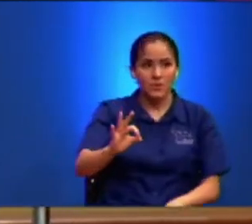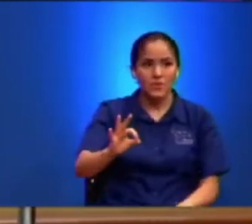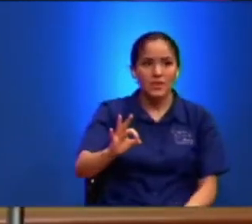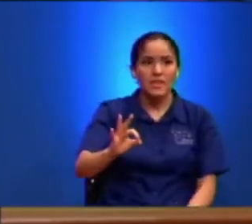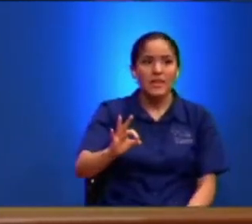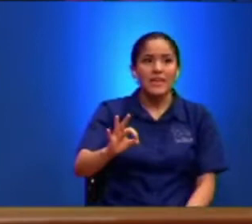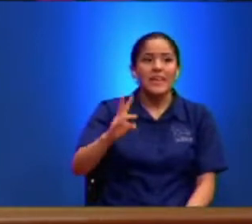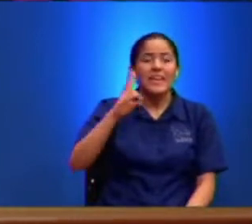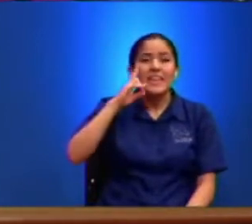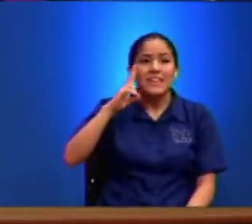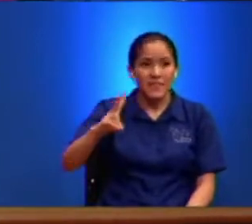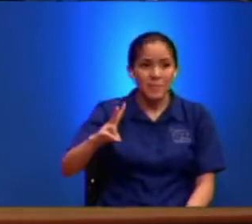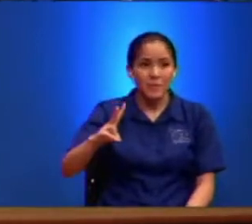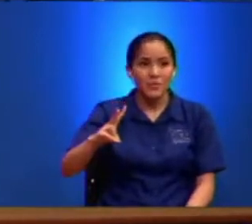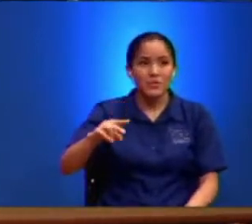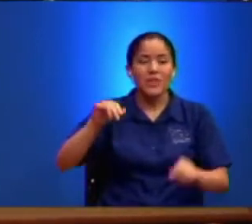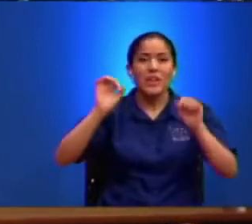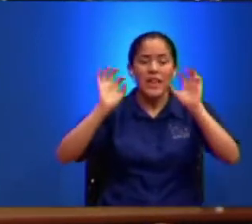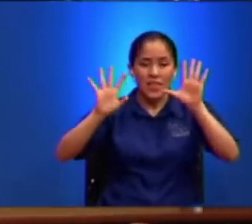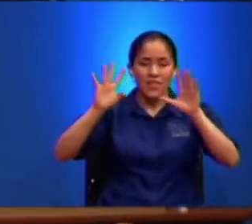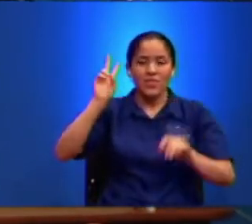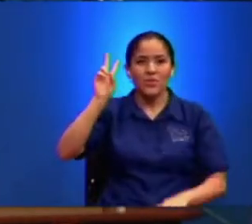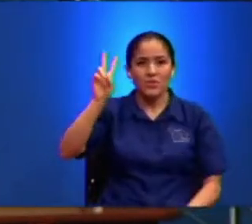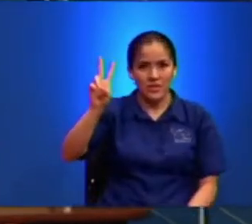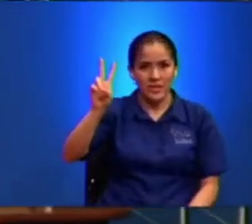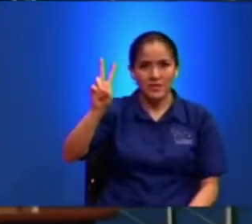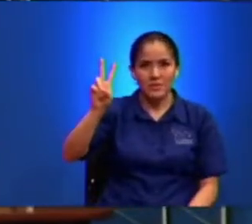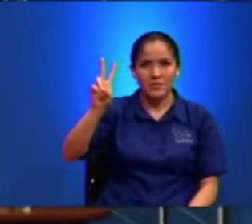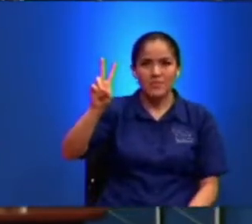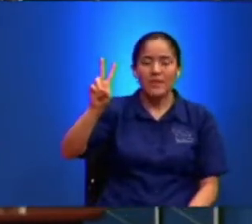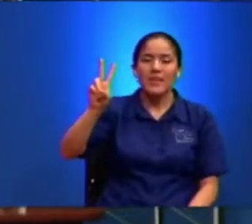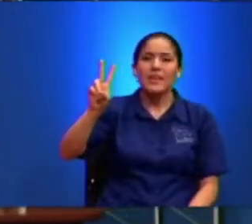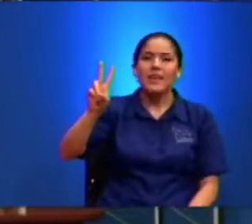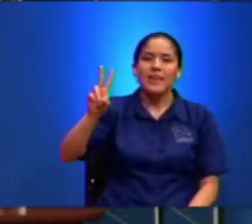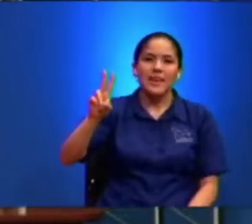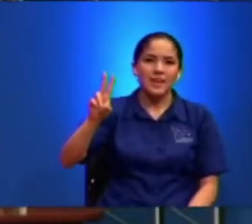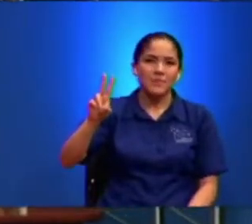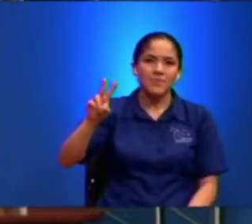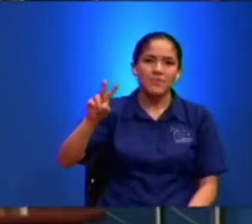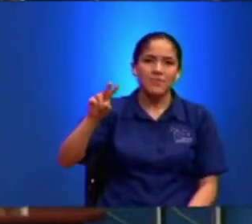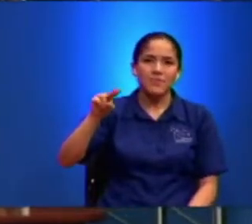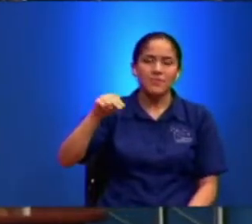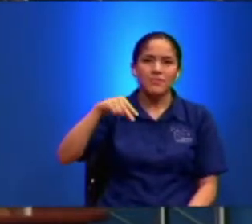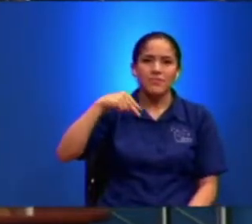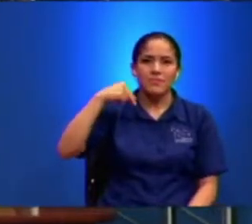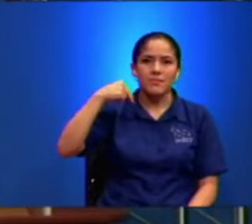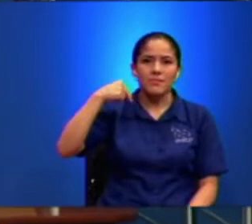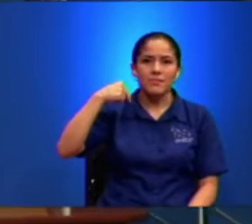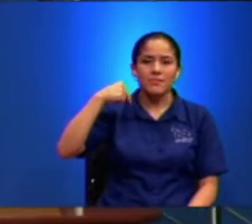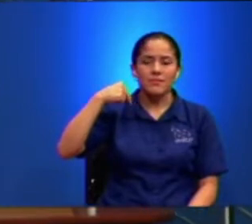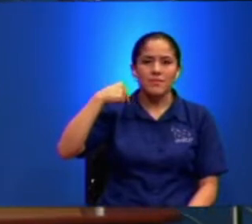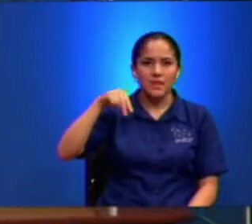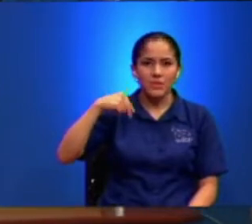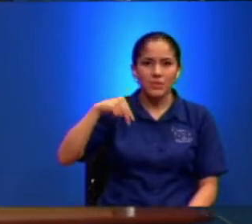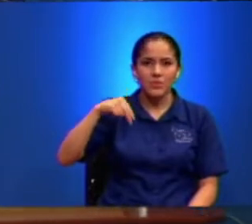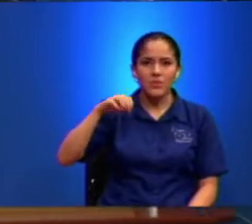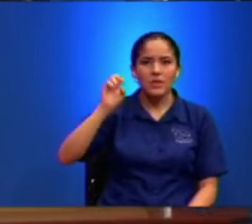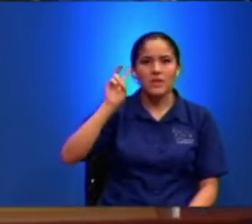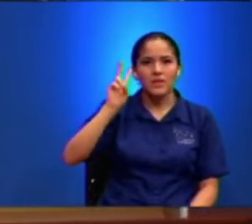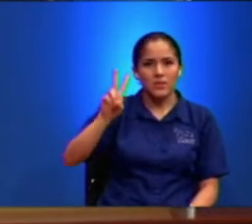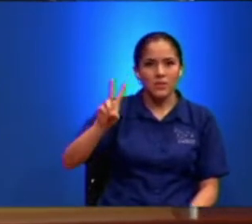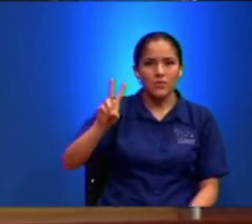Desarrollo De Doce Nietos Y Dos Bis Nietos Que Tres Bis Nietos Y Mis Nietos Son